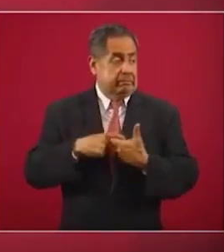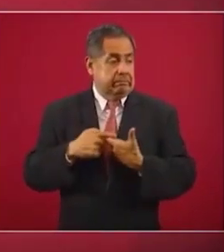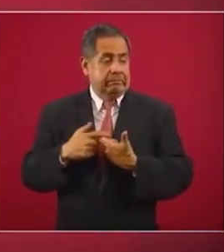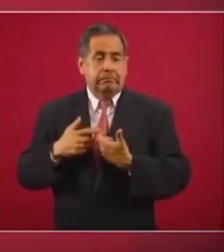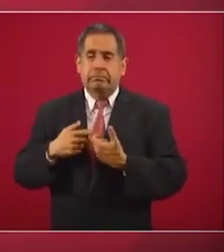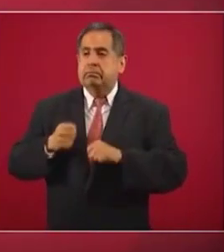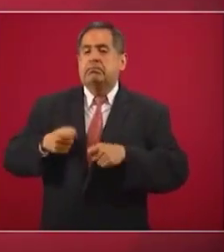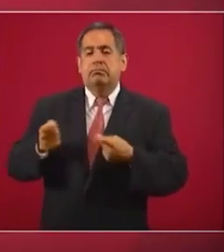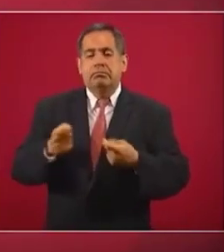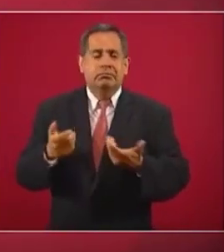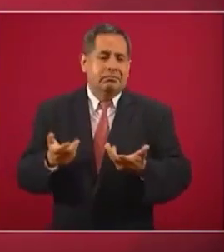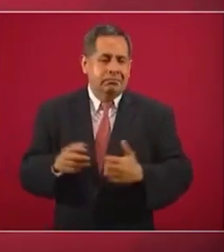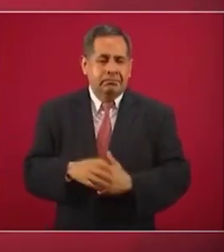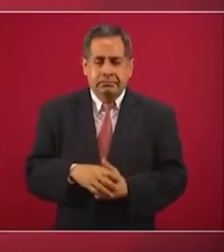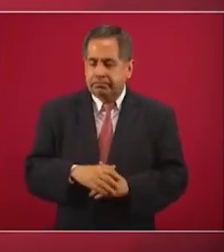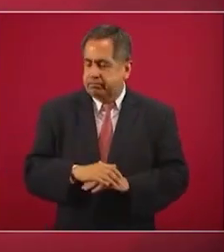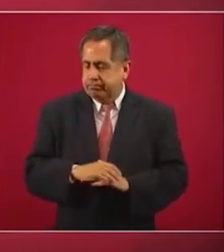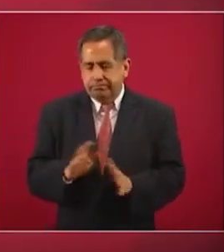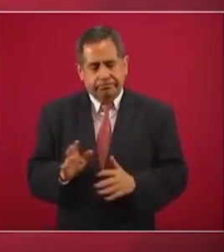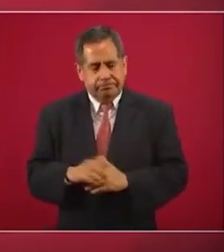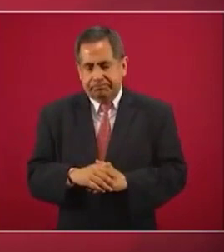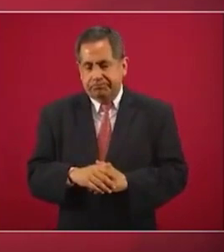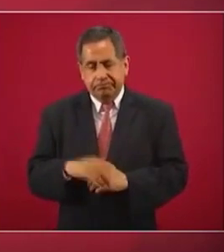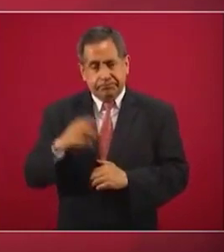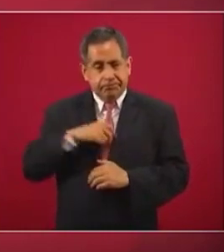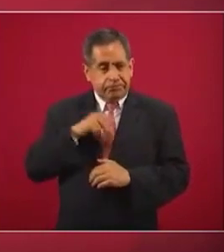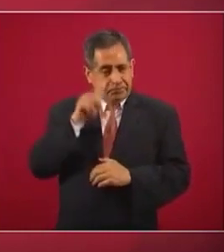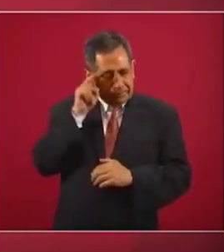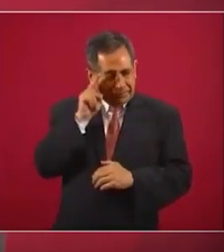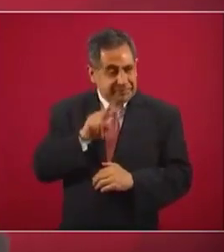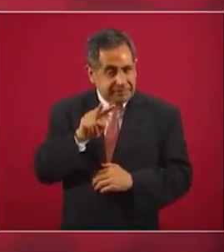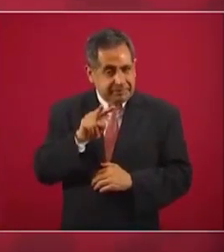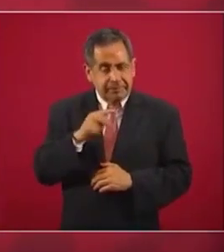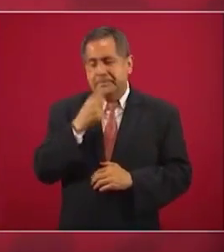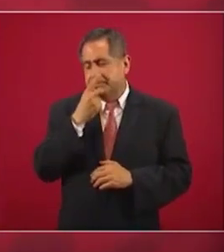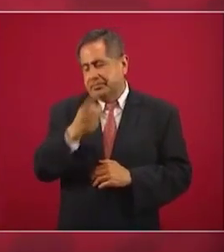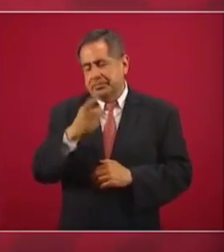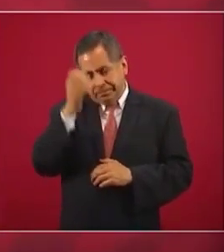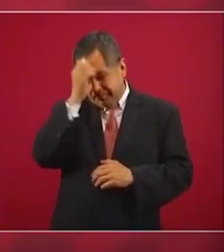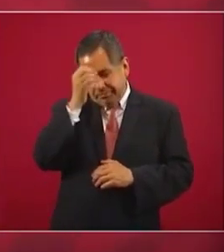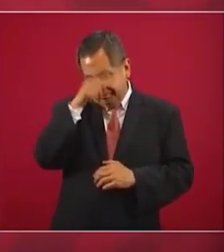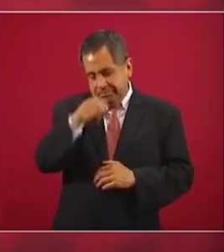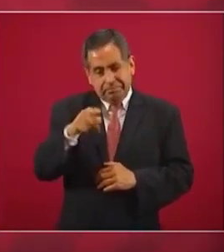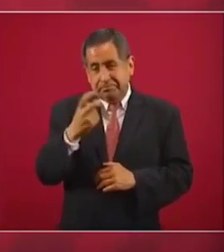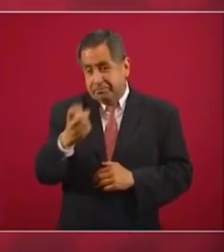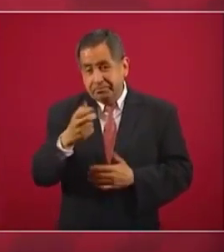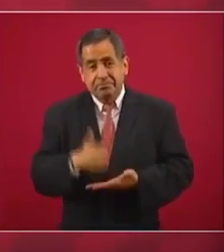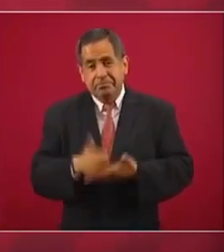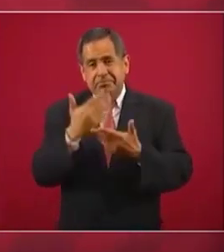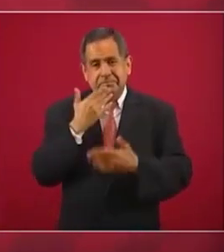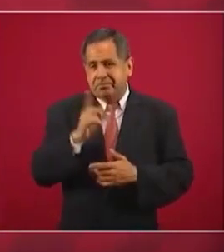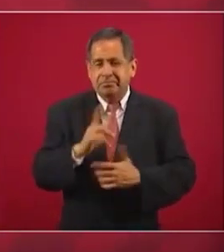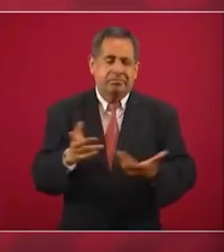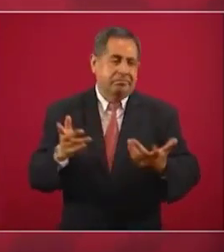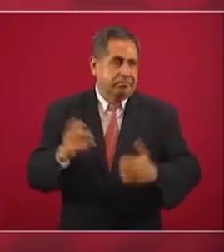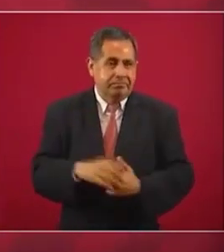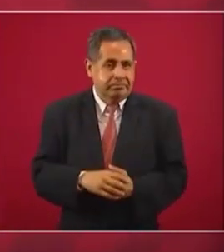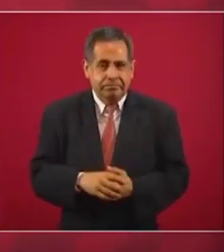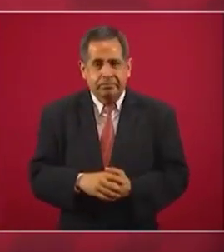Entonces, a ti opiné de que eso no ayuda, incluso al que